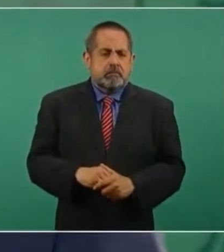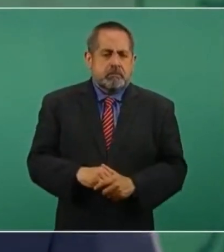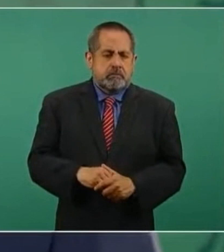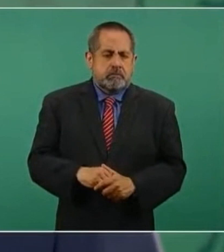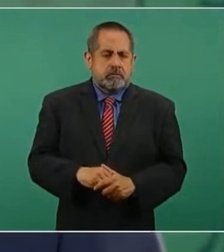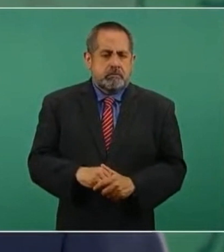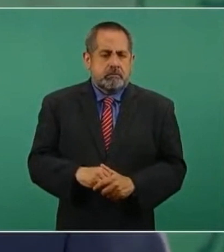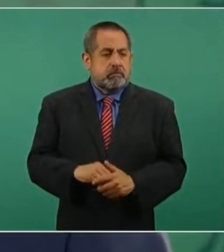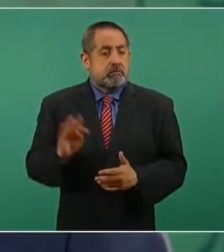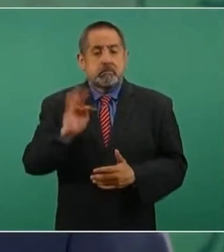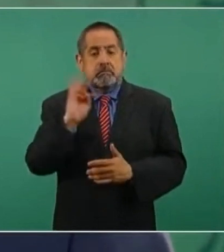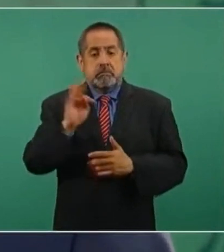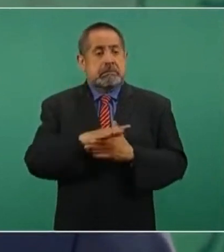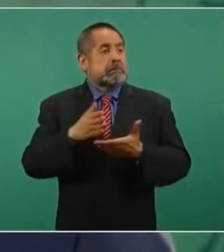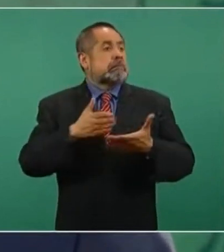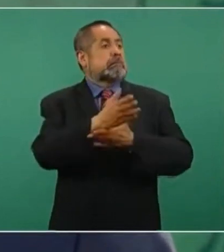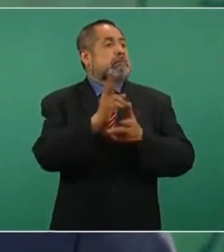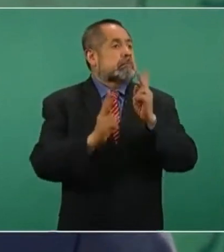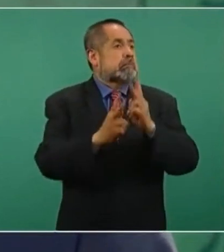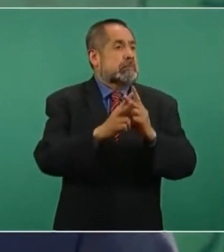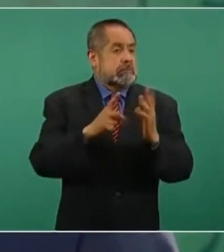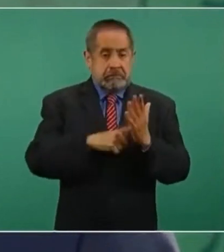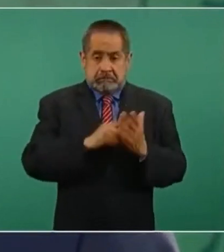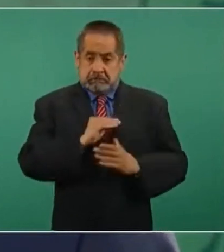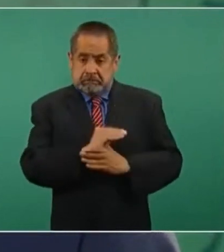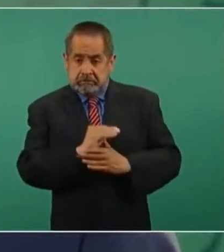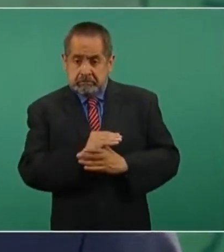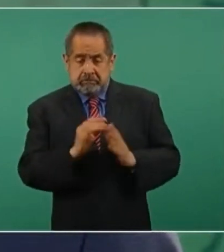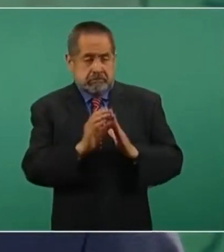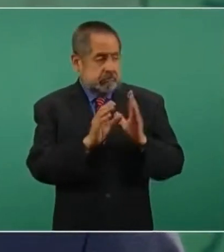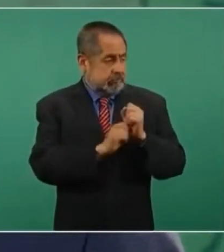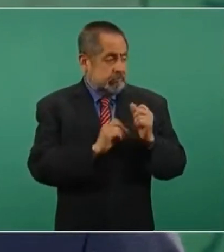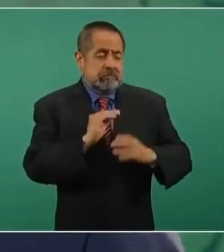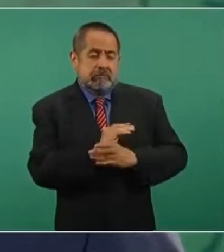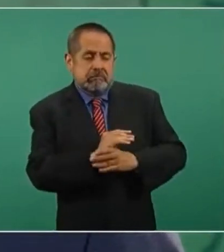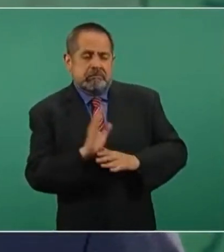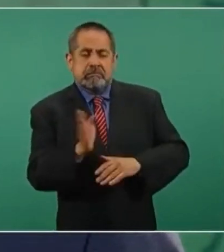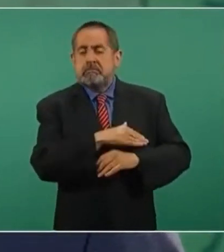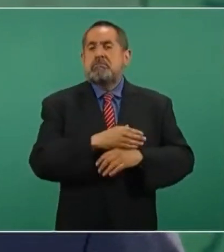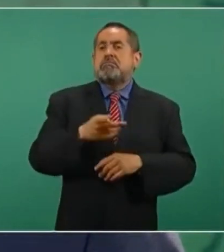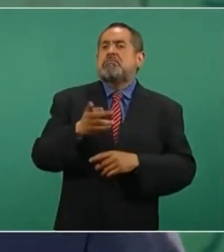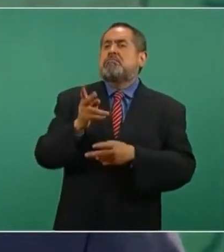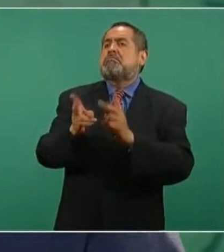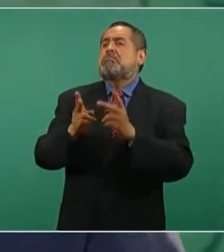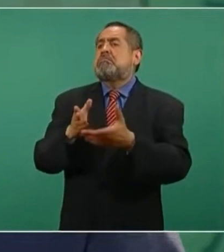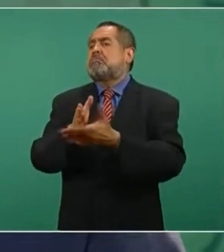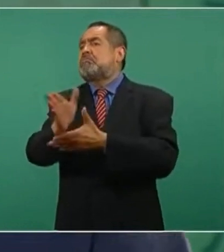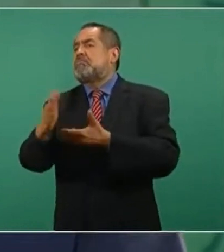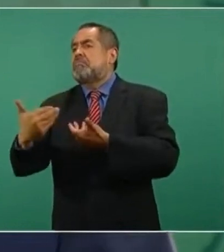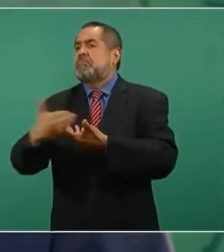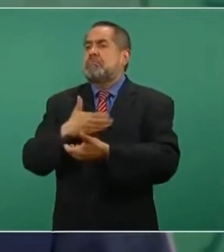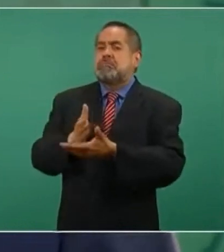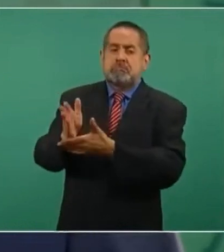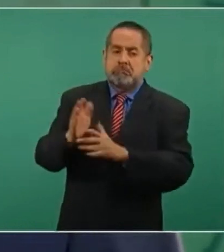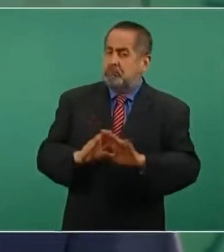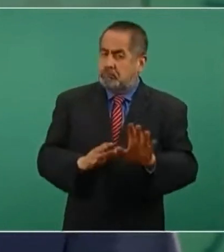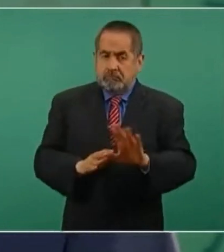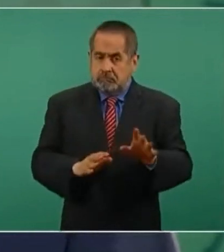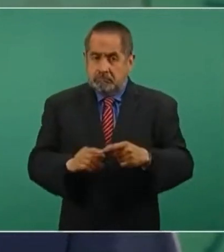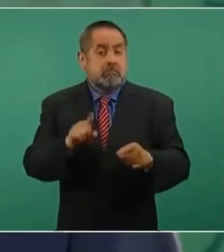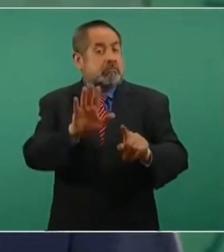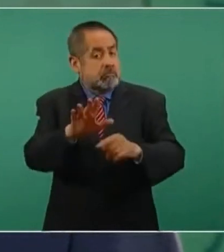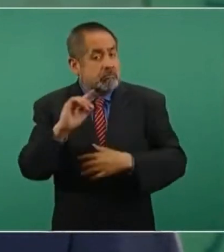Estaríamos violando la Constitución si permitimos, como lo han hecho